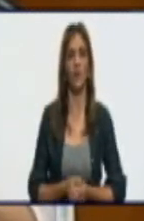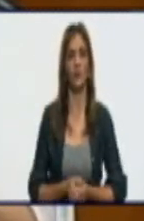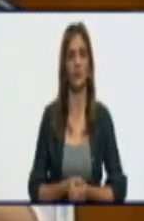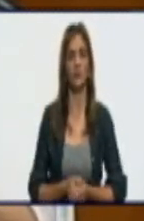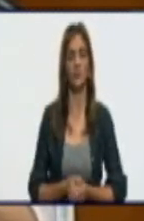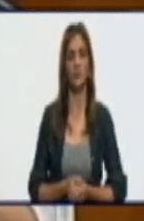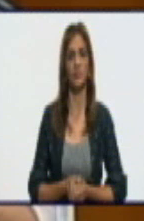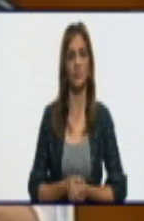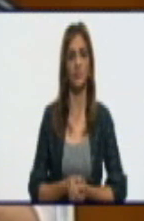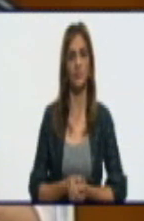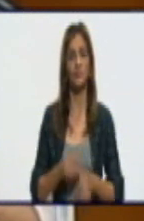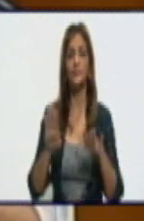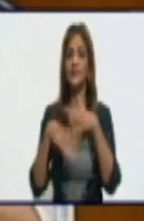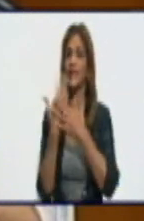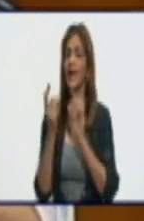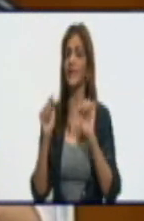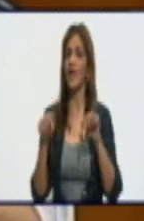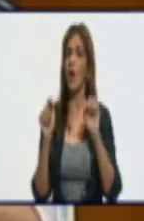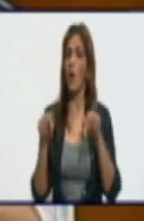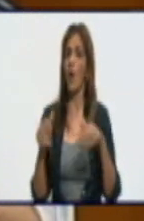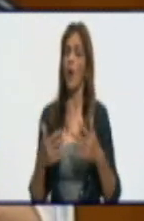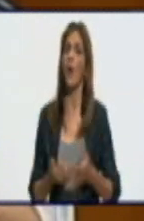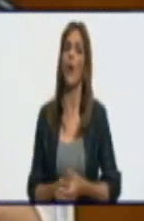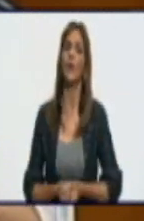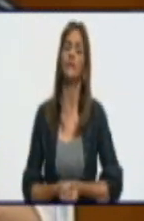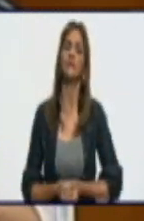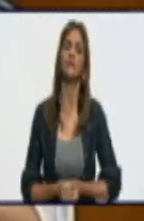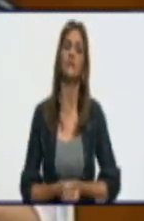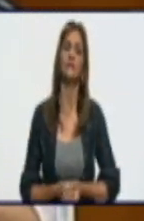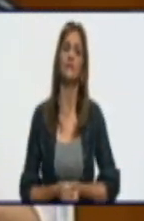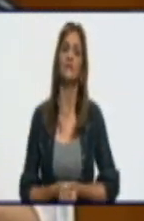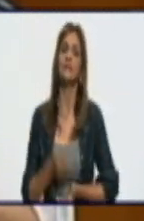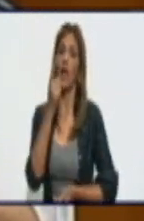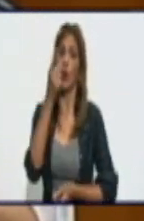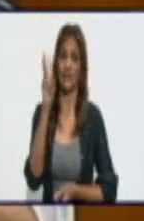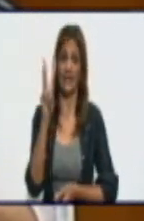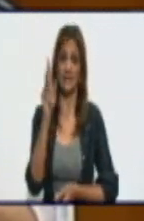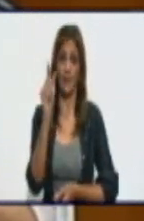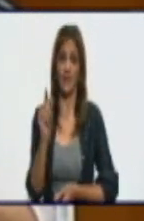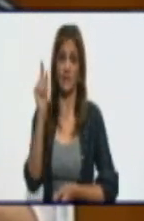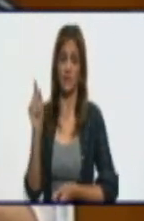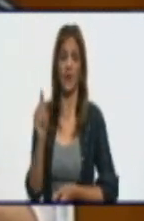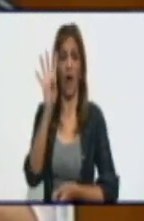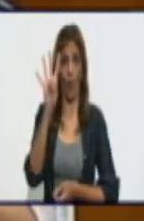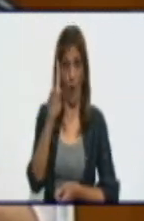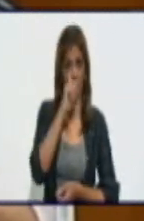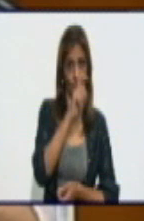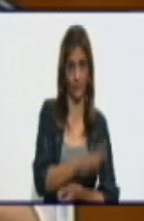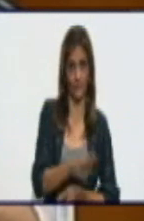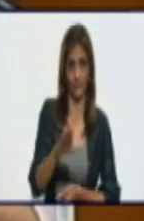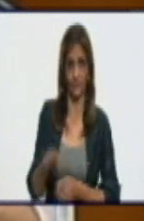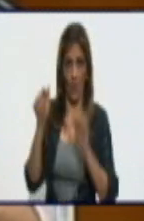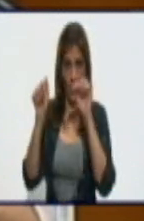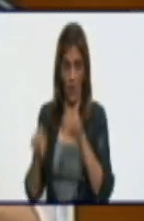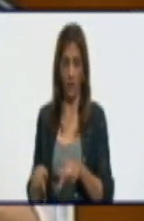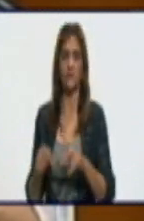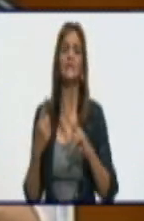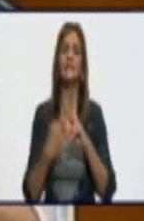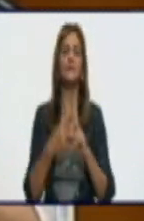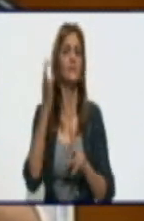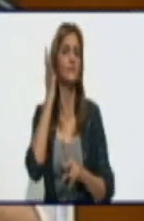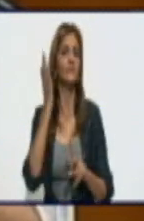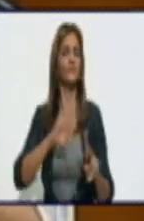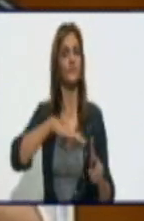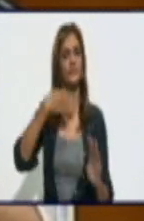día de hoy fueron de los 13 casos, 4 fueron en edad pediátrica y gestante, bueno,